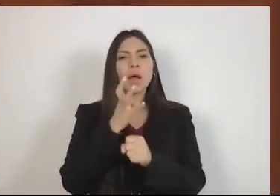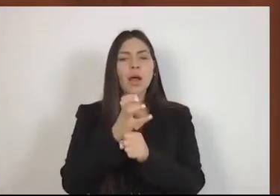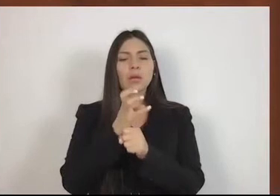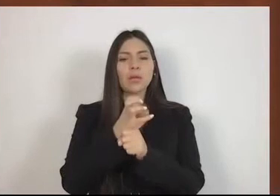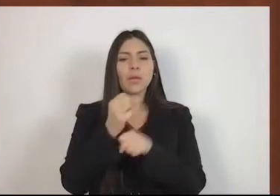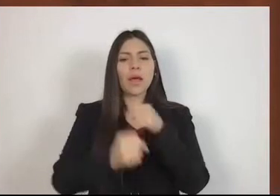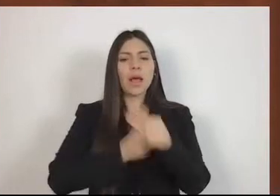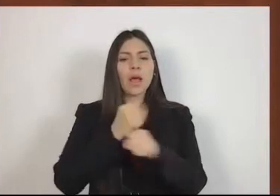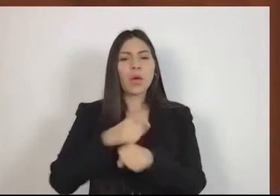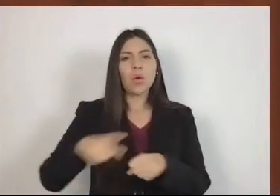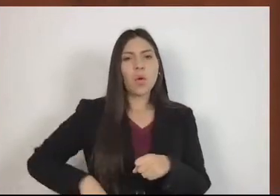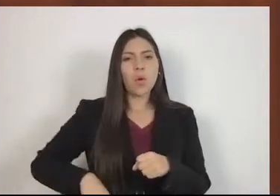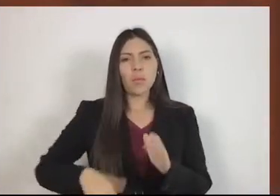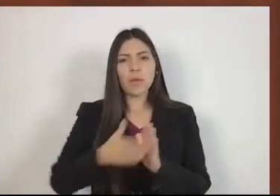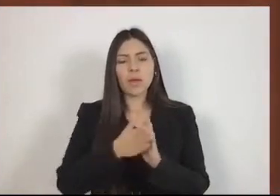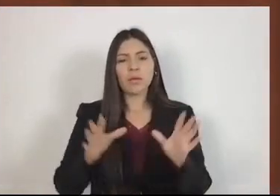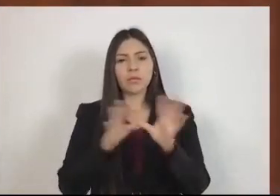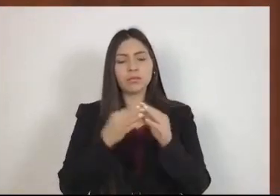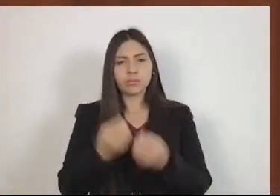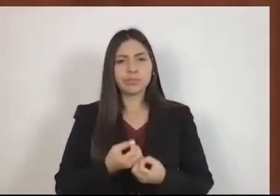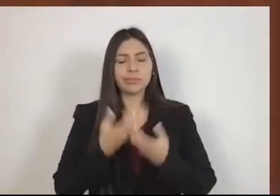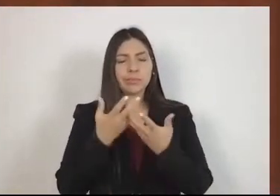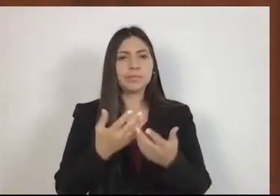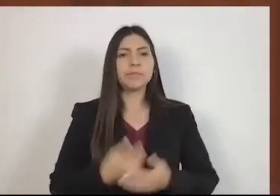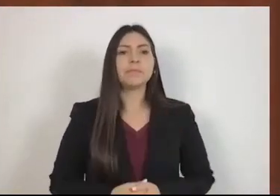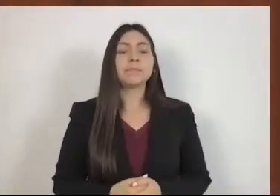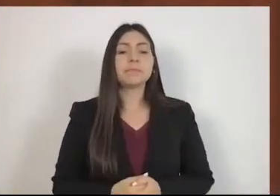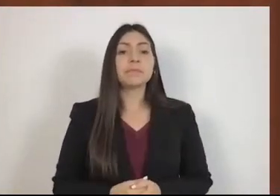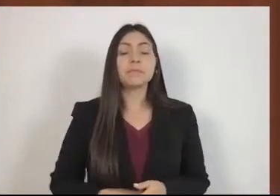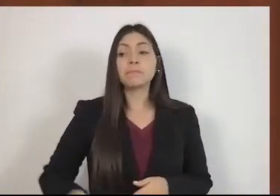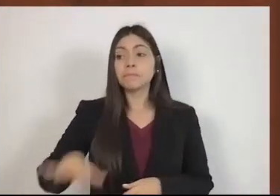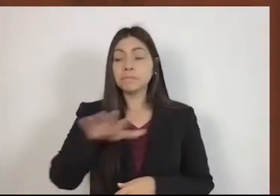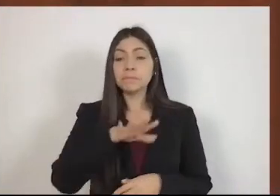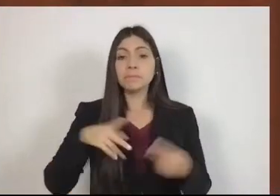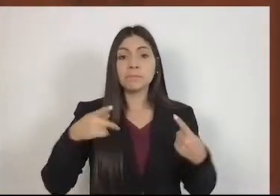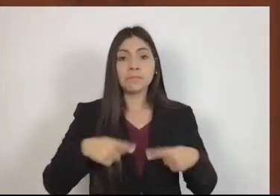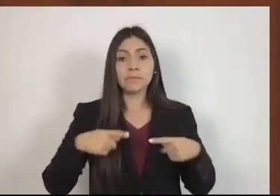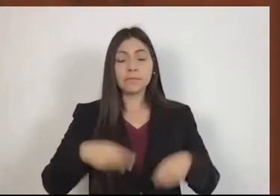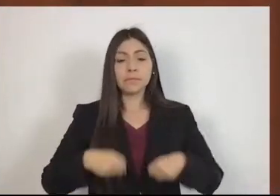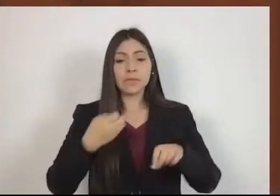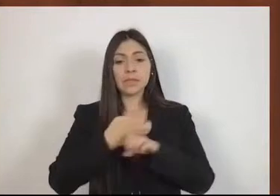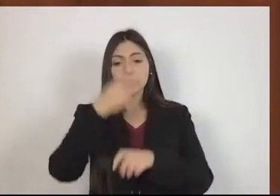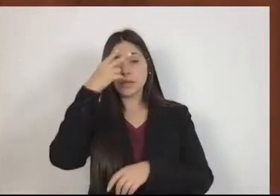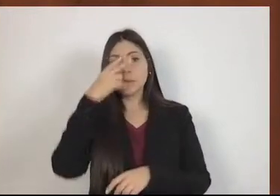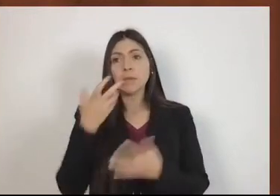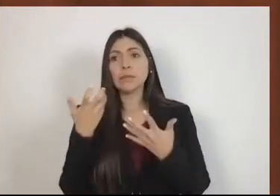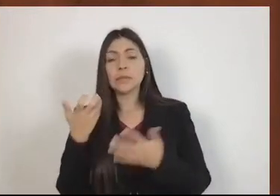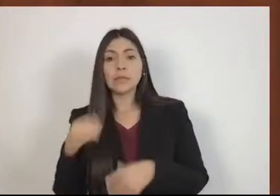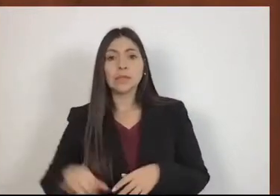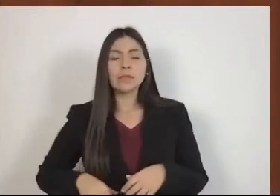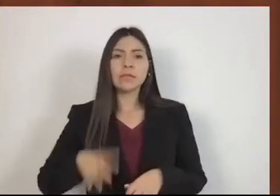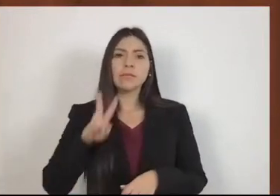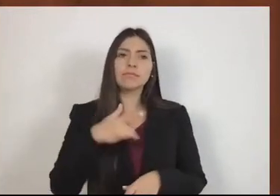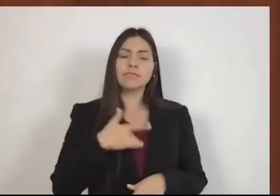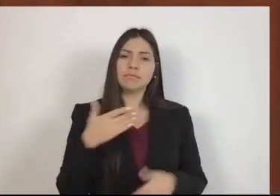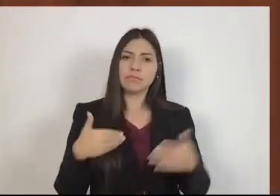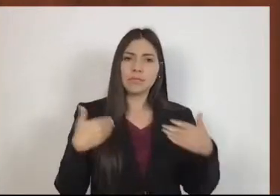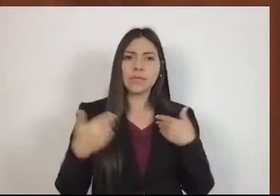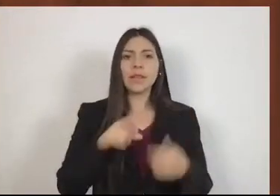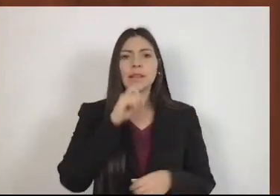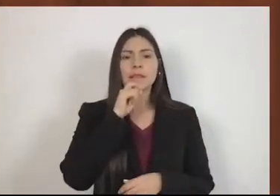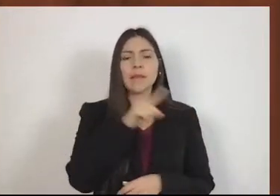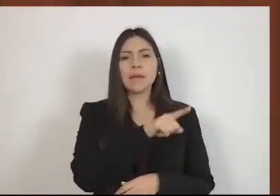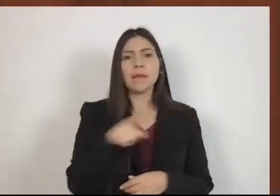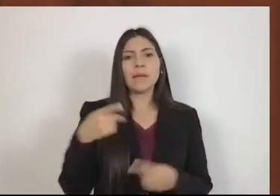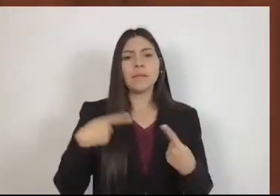Selebro el interés de la ciudadanía mexiquense, así como de los medios de comunicación que nos siguen a